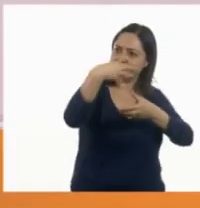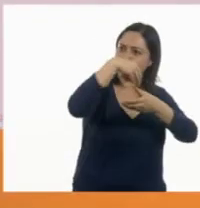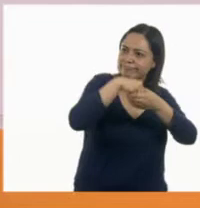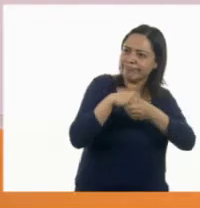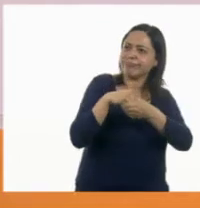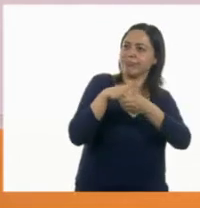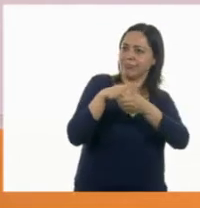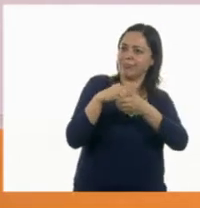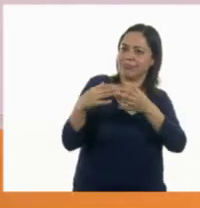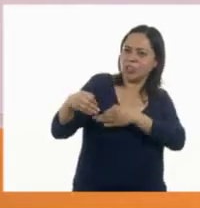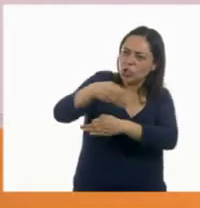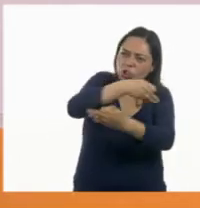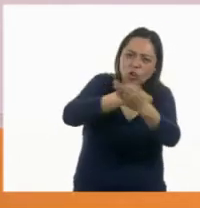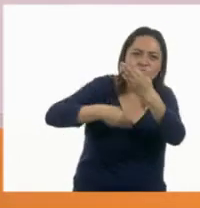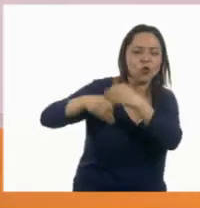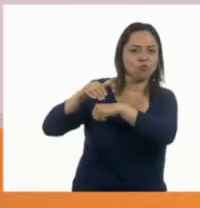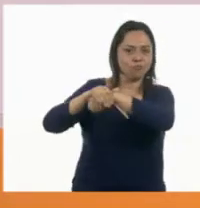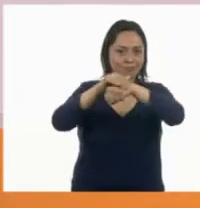Incluirnos.